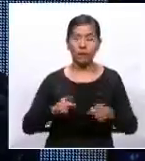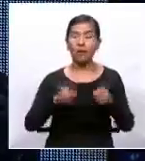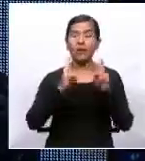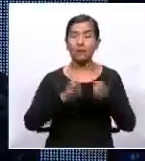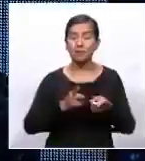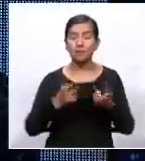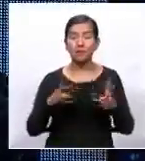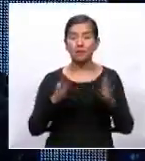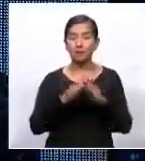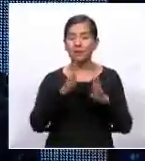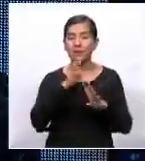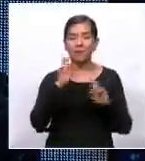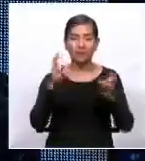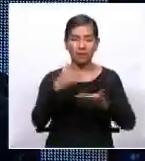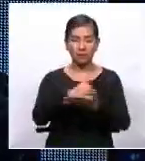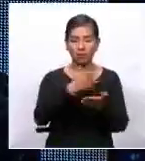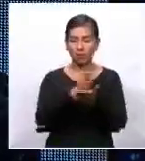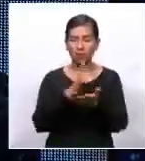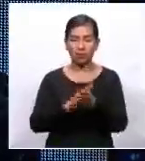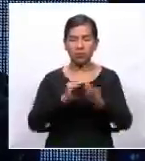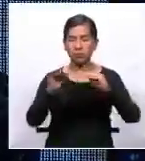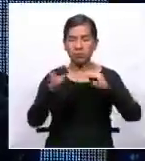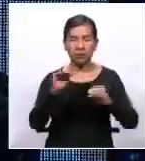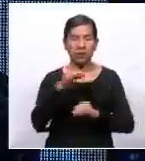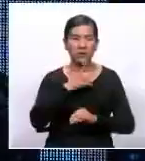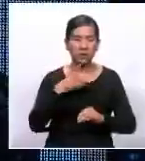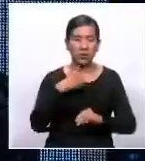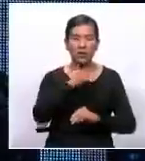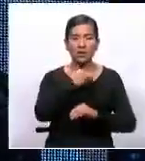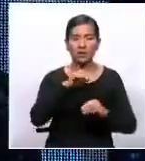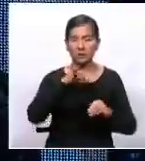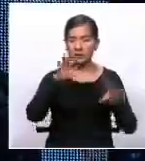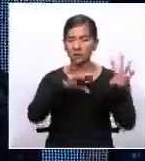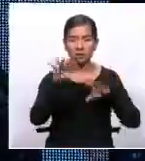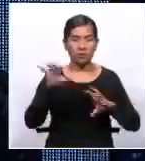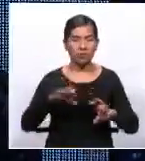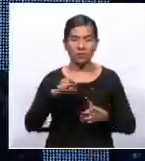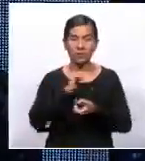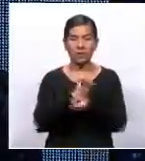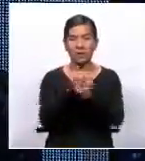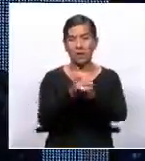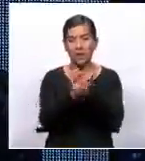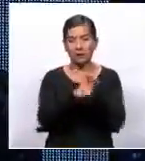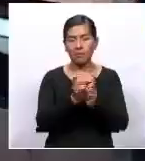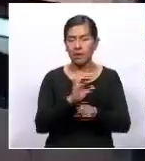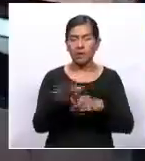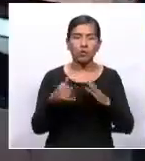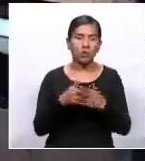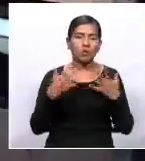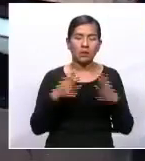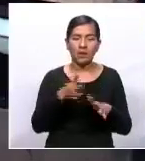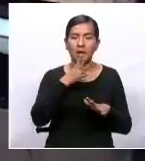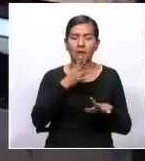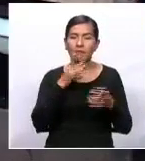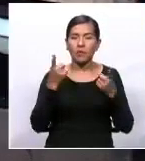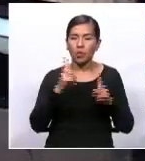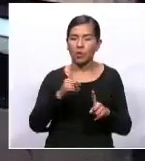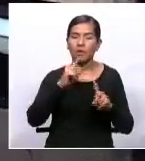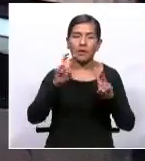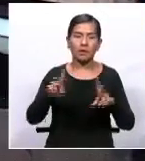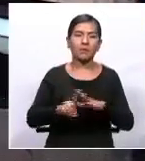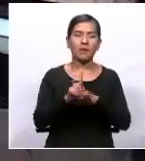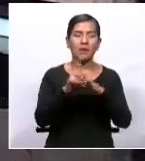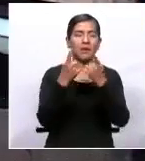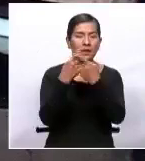sobre una repartición de escaños, varios elementos que han estado enalborando desde diferentes plataformas.